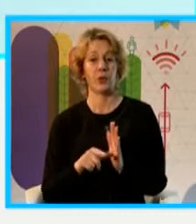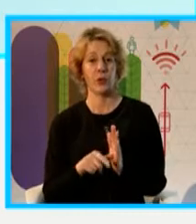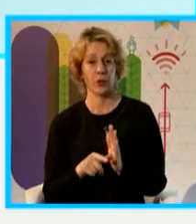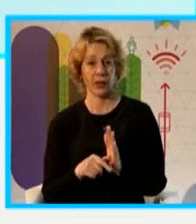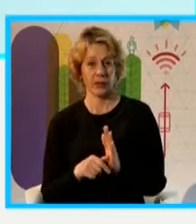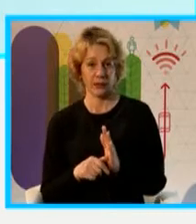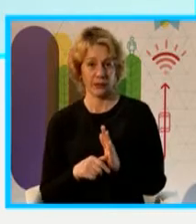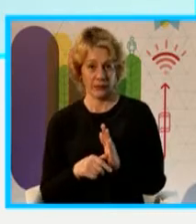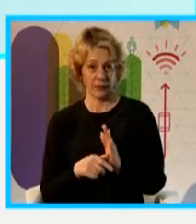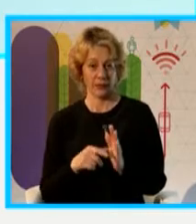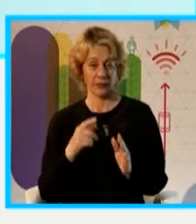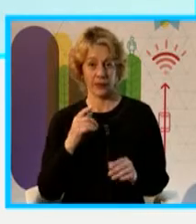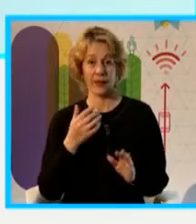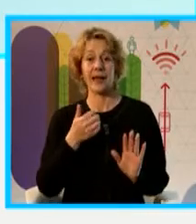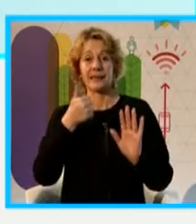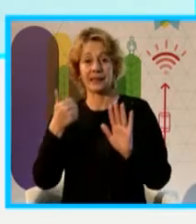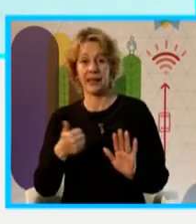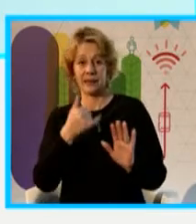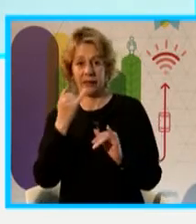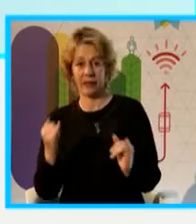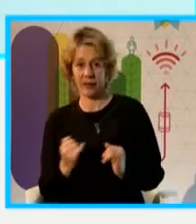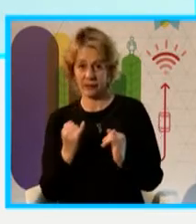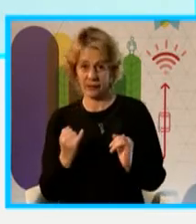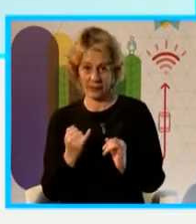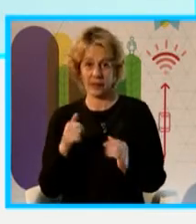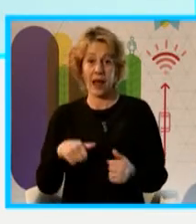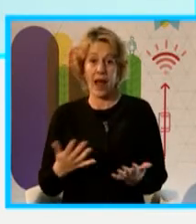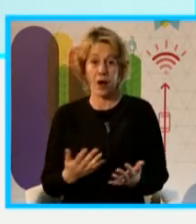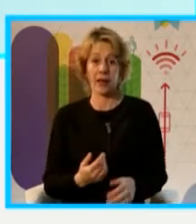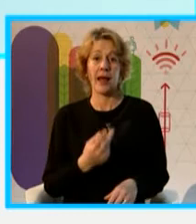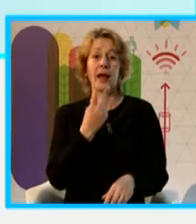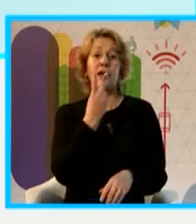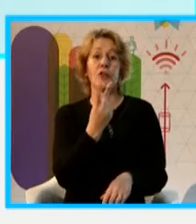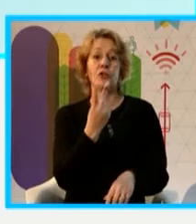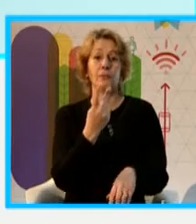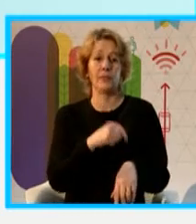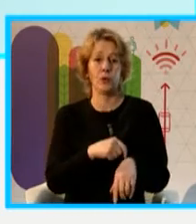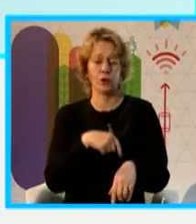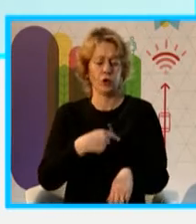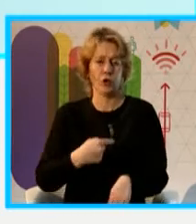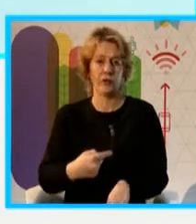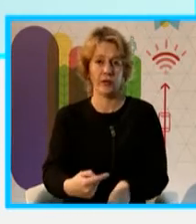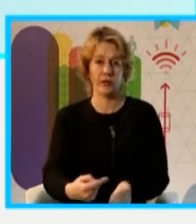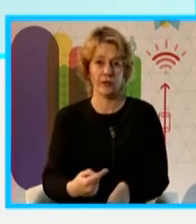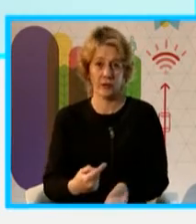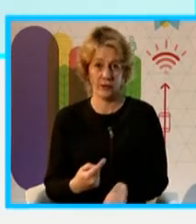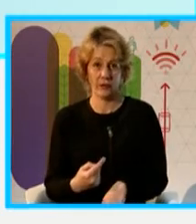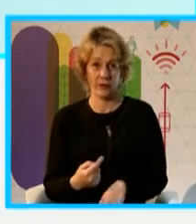pasamos de medir 24 horas cada seis días a medir cada dos minutos todos los días y